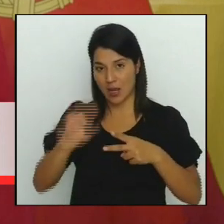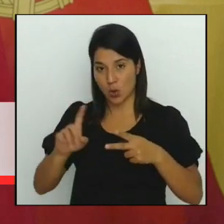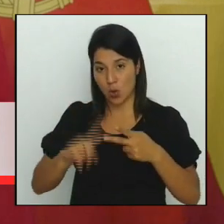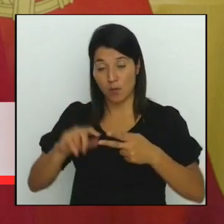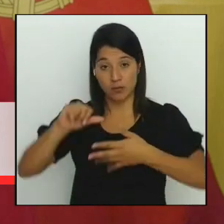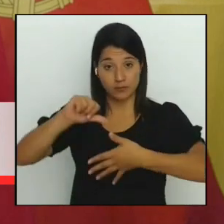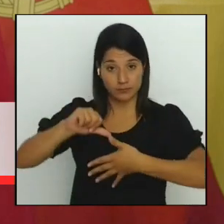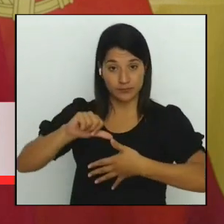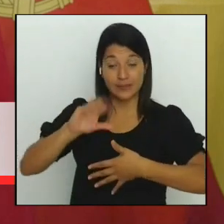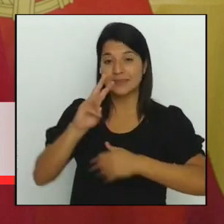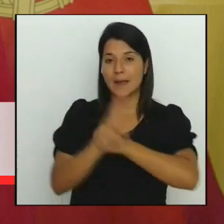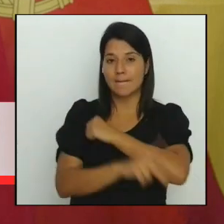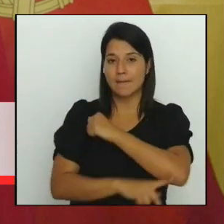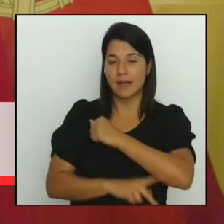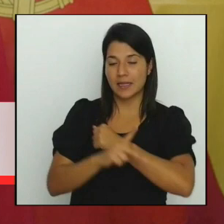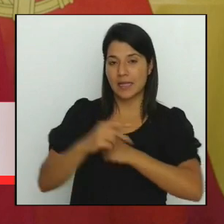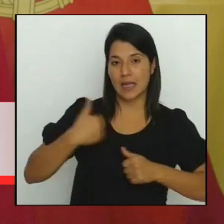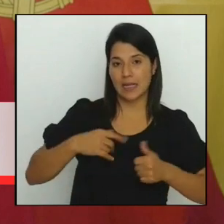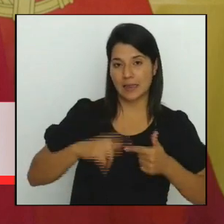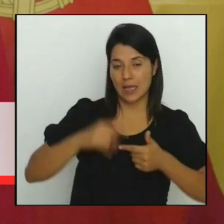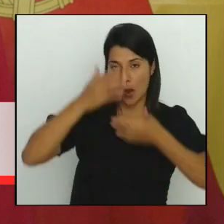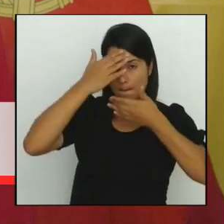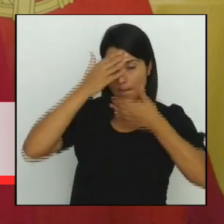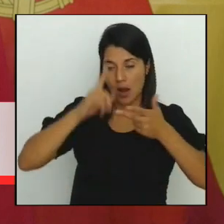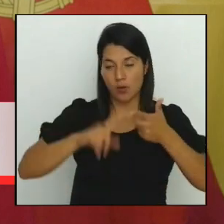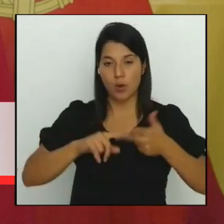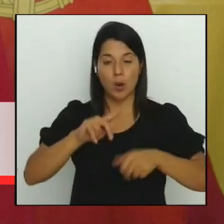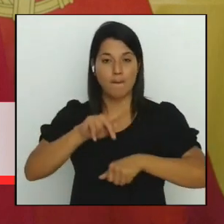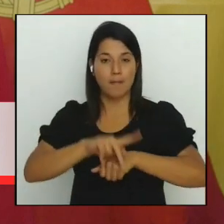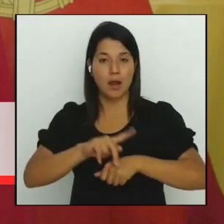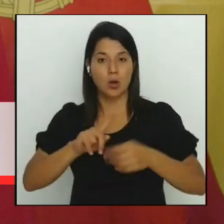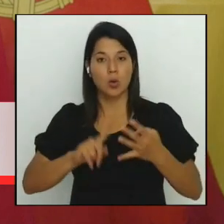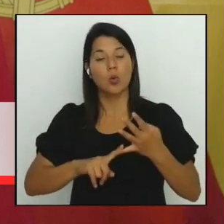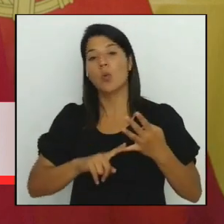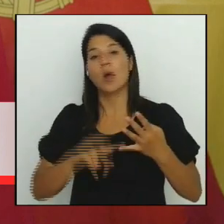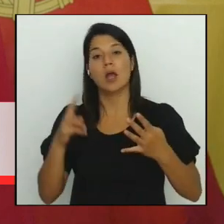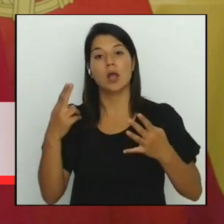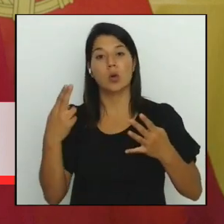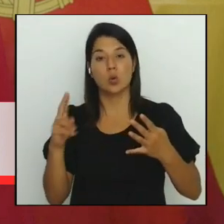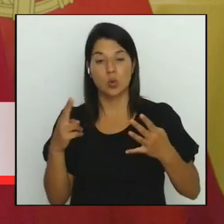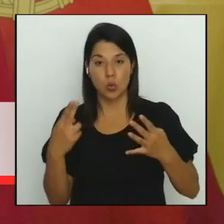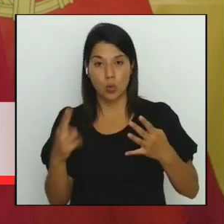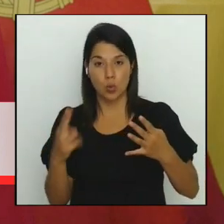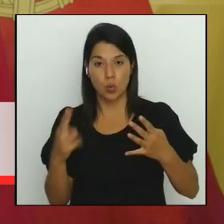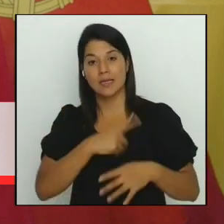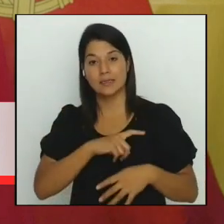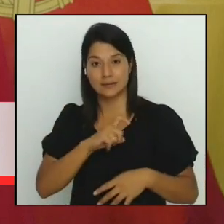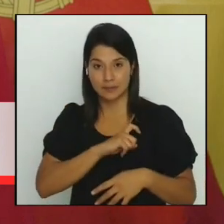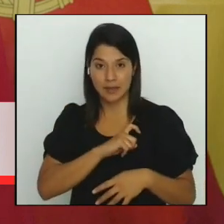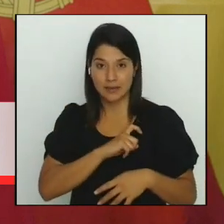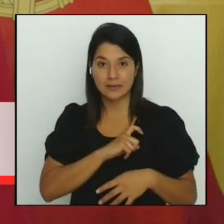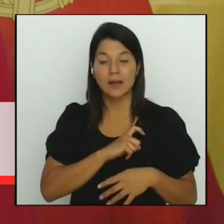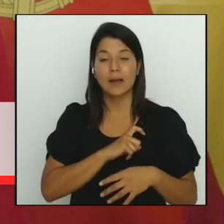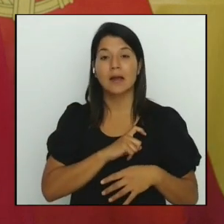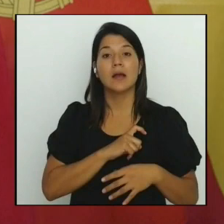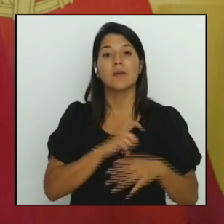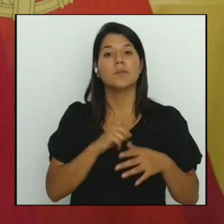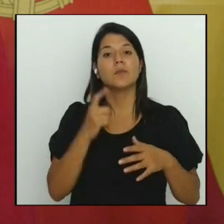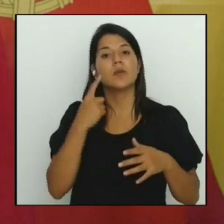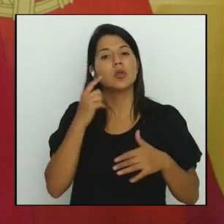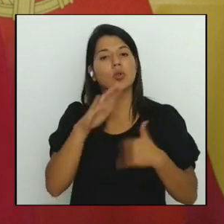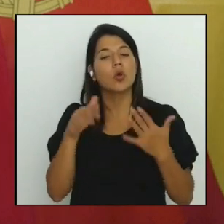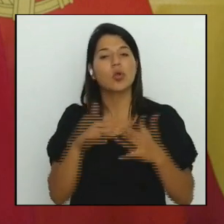Marruecos Paraguay Portugal España y Uruguay recibiendo y uniendo al mundo para celebrar juntos el hermoso juego el